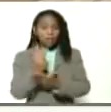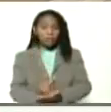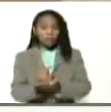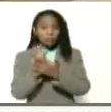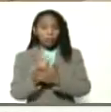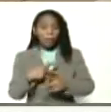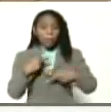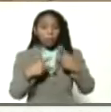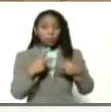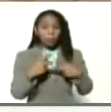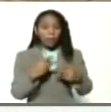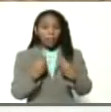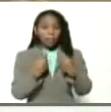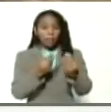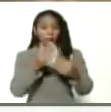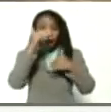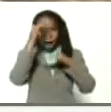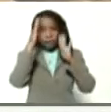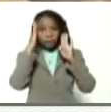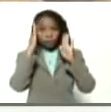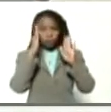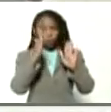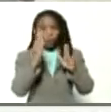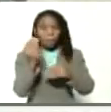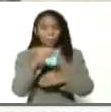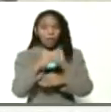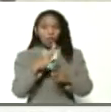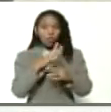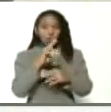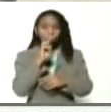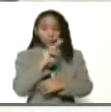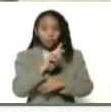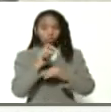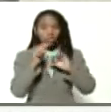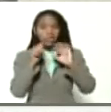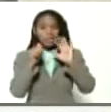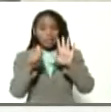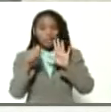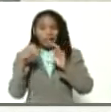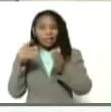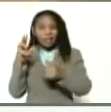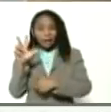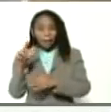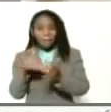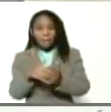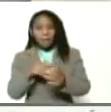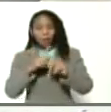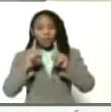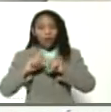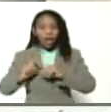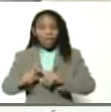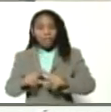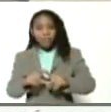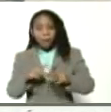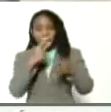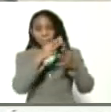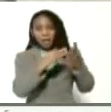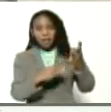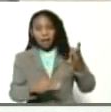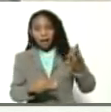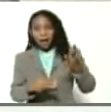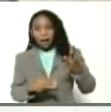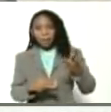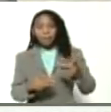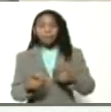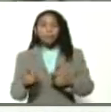producción para garantizar para atención de más de 273.000 hectáreas en los diferentes rubros como lo decía el compañero Oscar en las